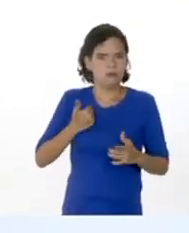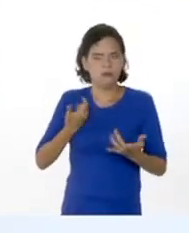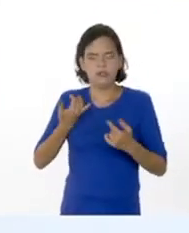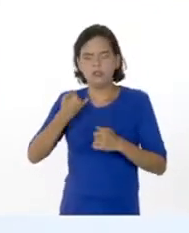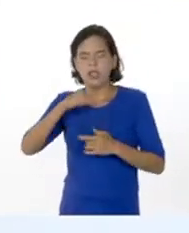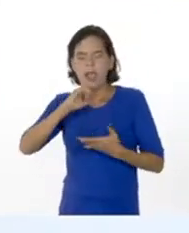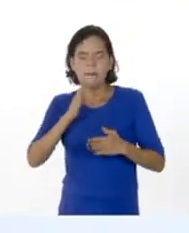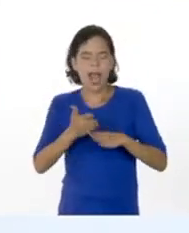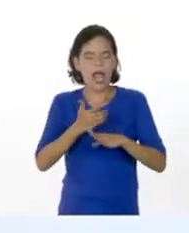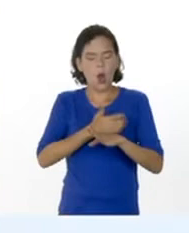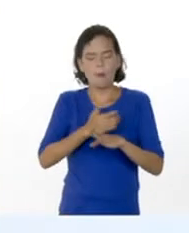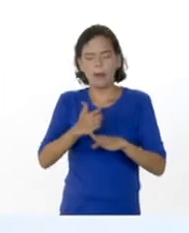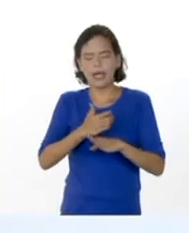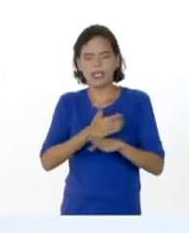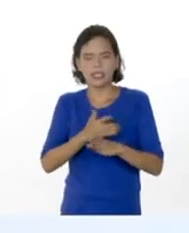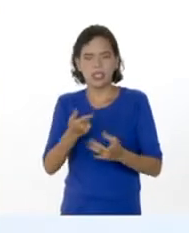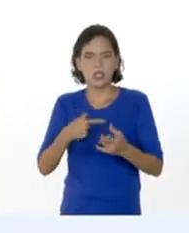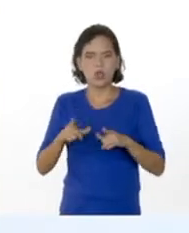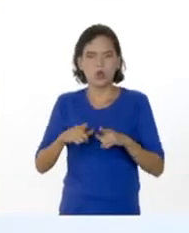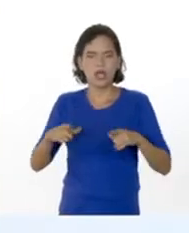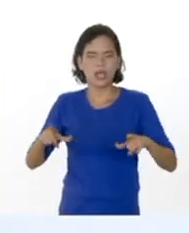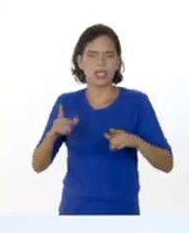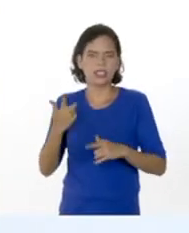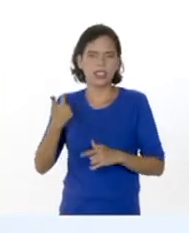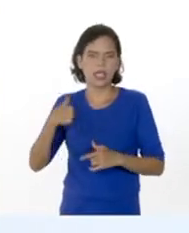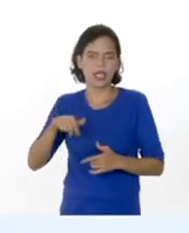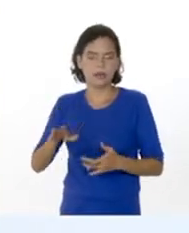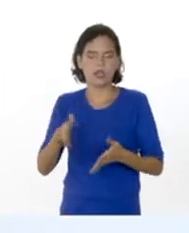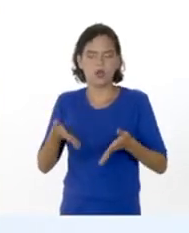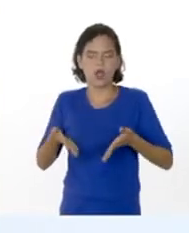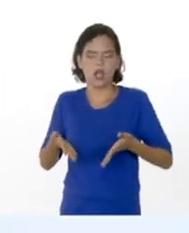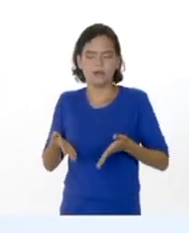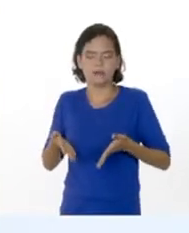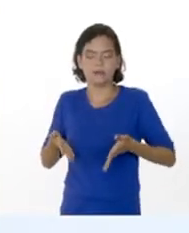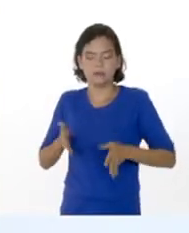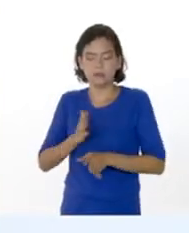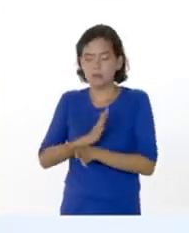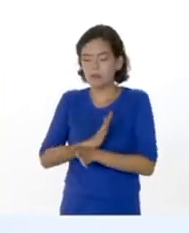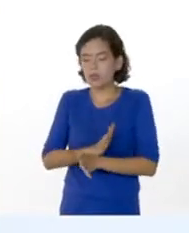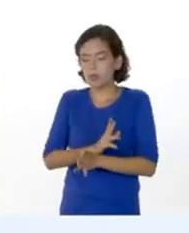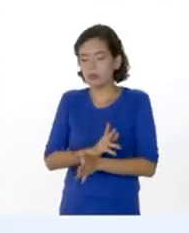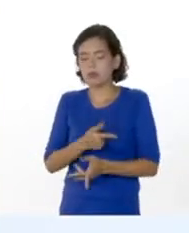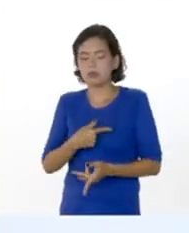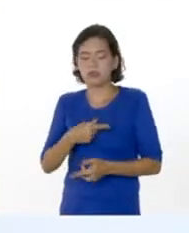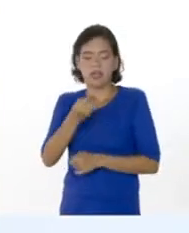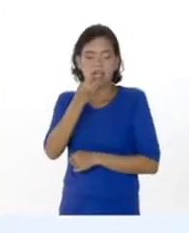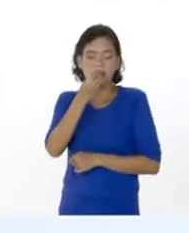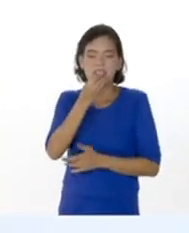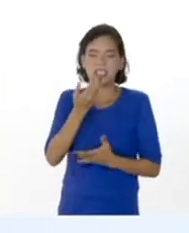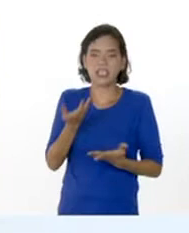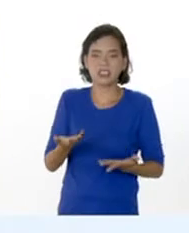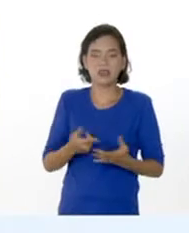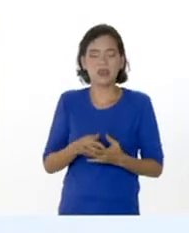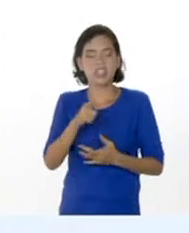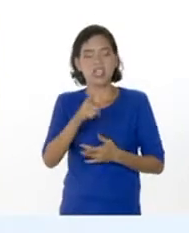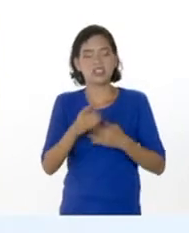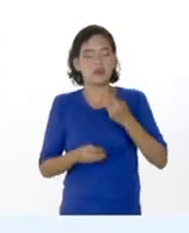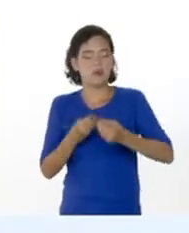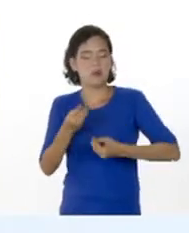determinada y ellos van a compartir sitios que tengan que ver con la parte de la reproducción, la alimentación y esto le va